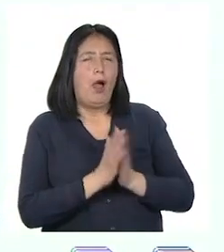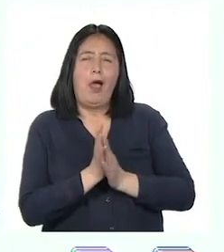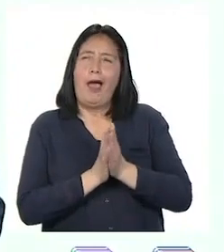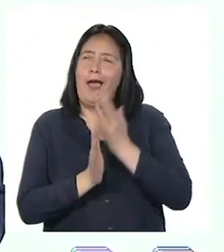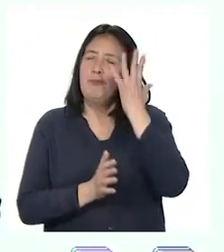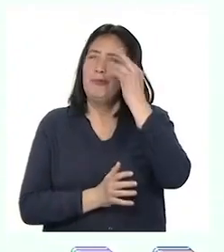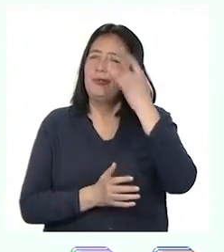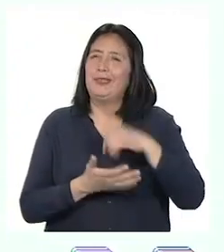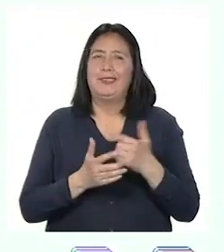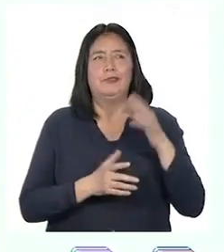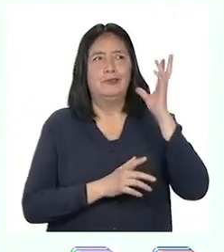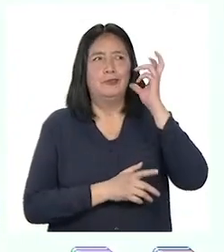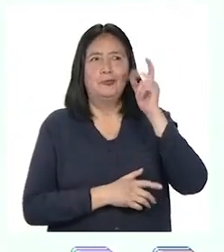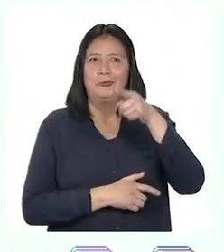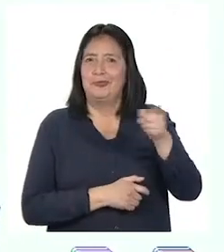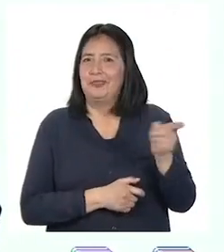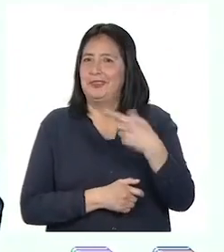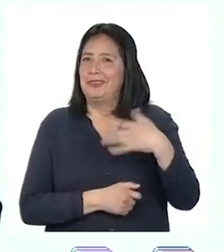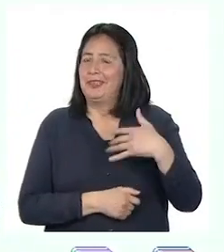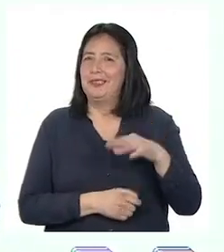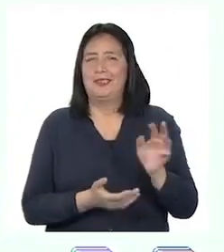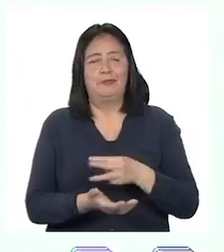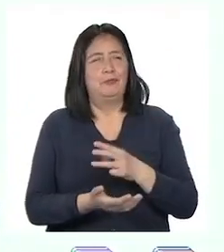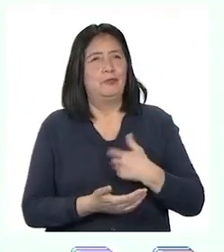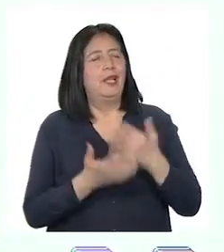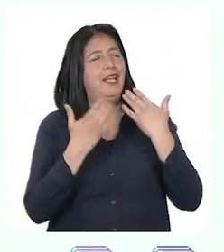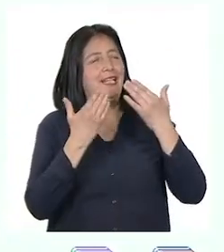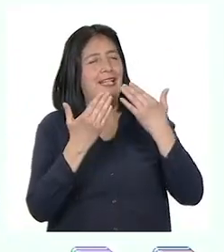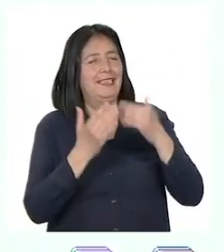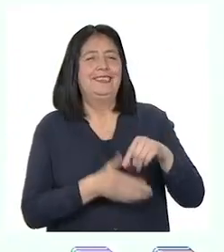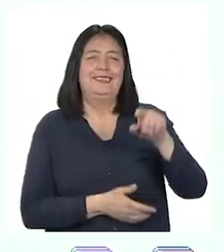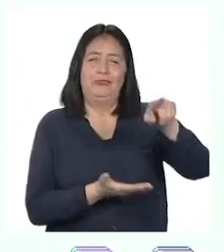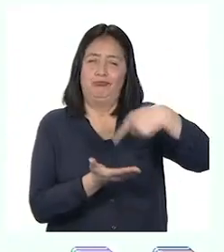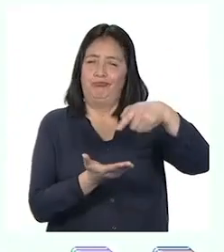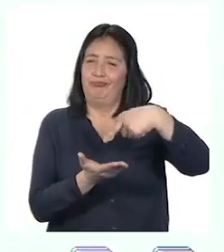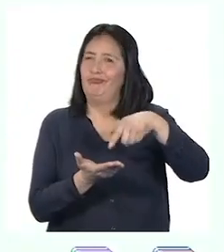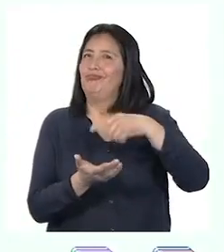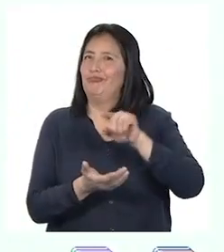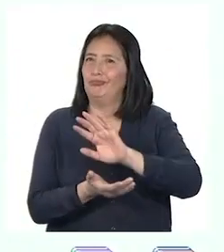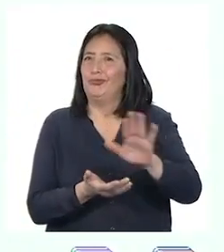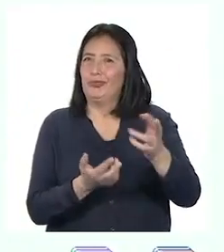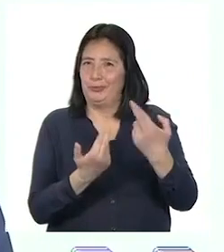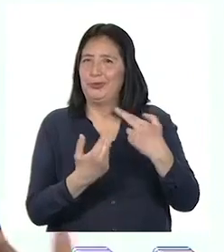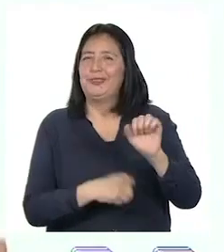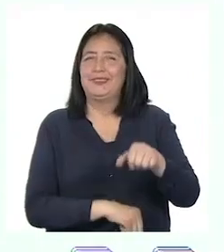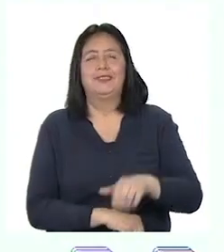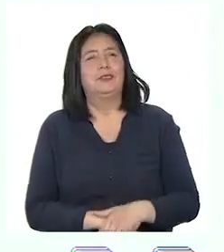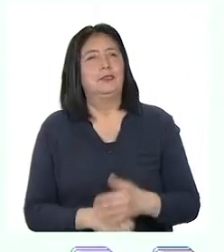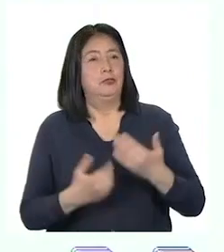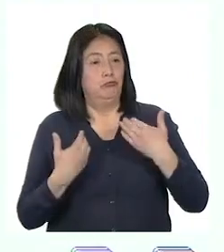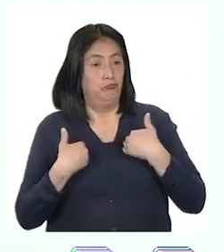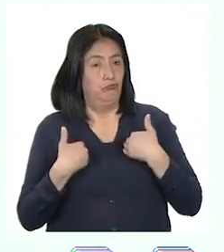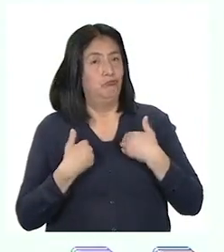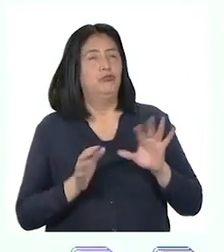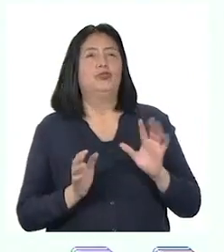bonito escuchar esa presentación musical, Piero. Muchas gracias a todos y todas por sus respuestas. Por mi parte, les cuento